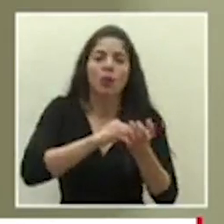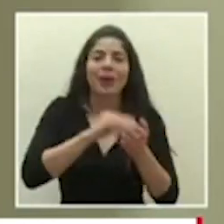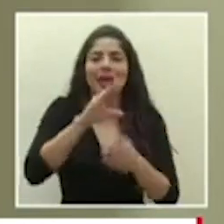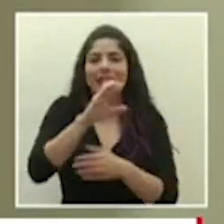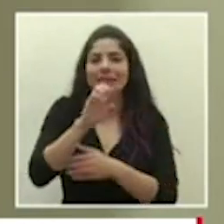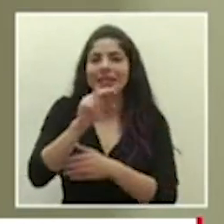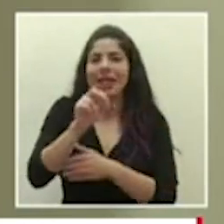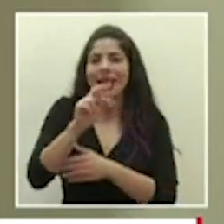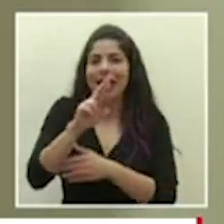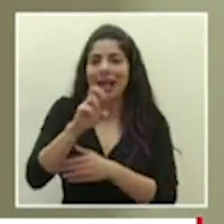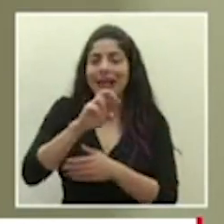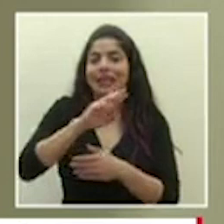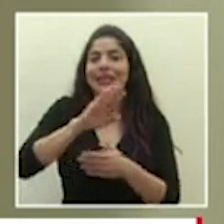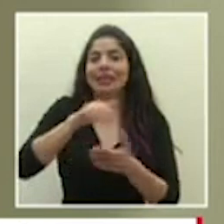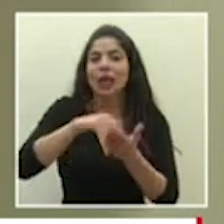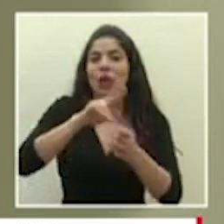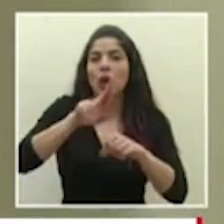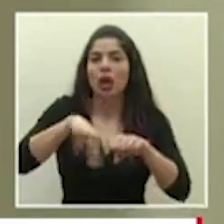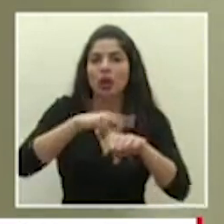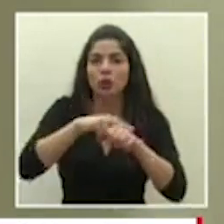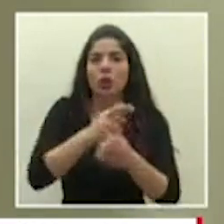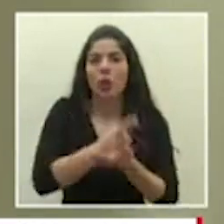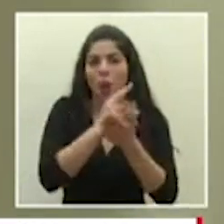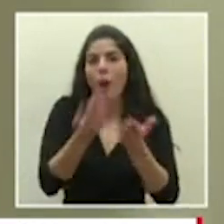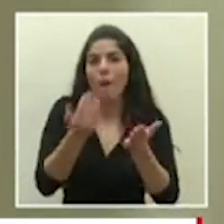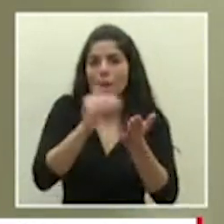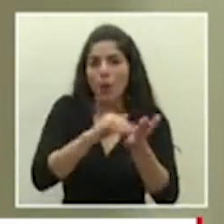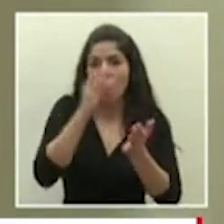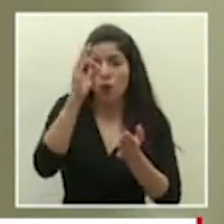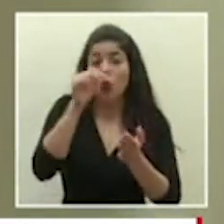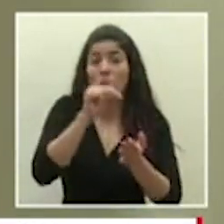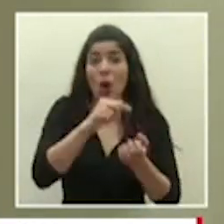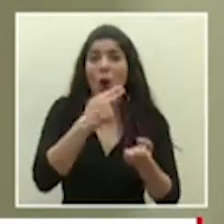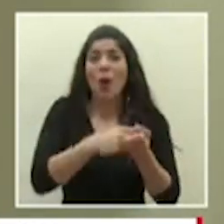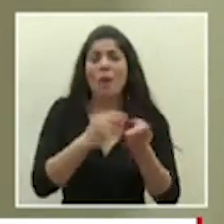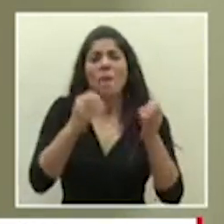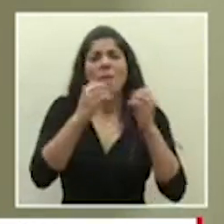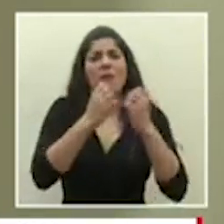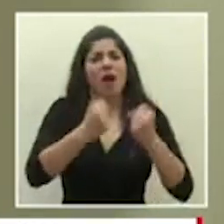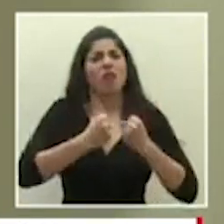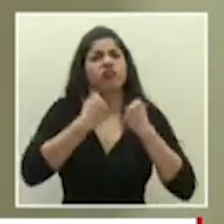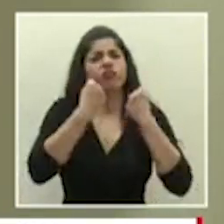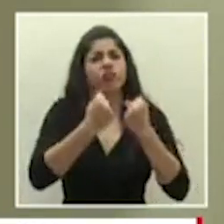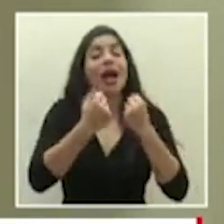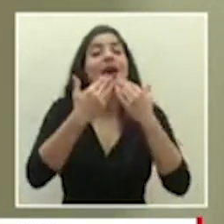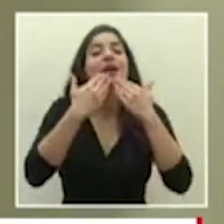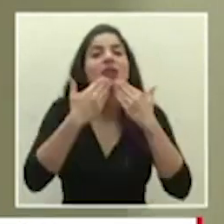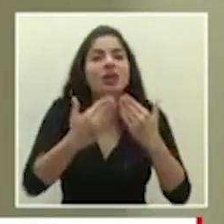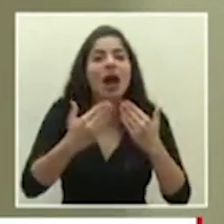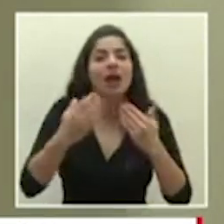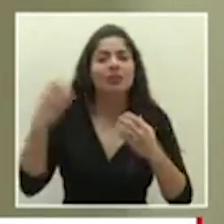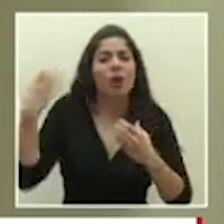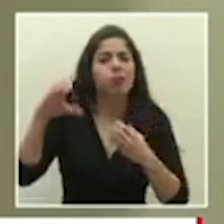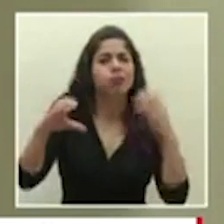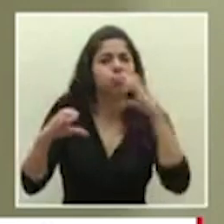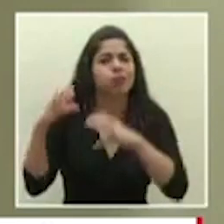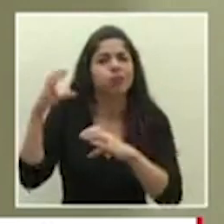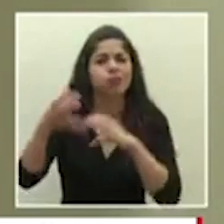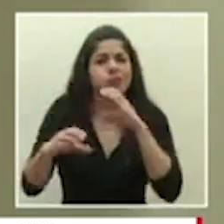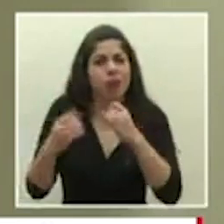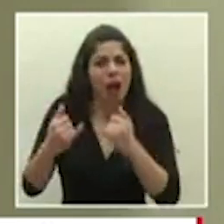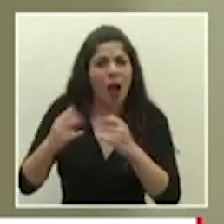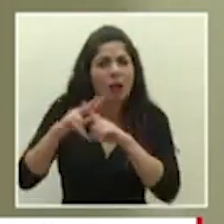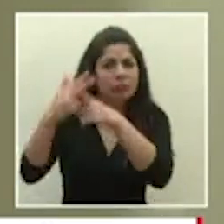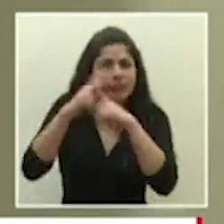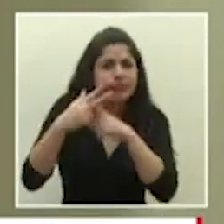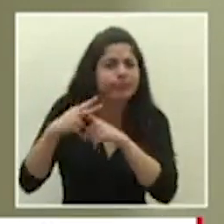el Centro Nacional de Rehabilitación y será un hospital fortalecido gracias a toda la inversión que se ha hecho